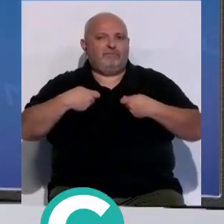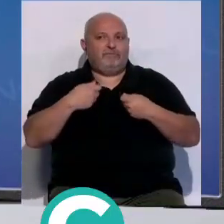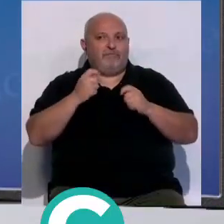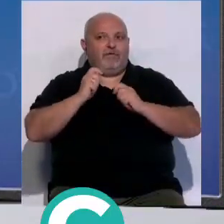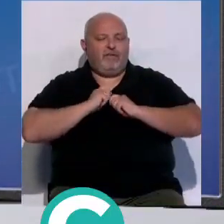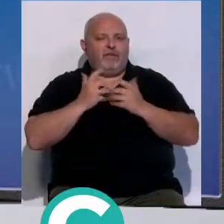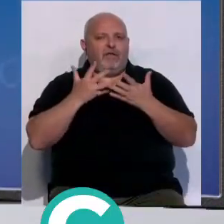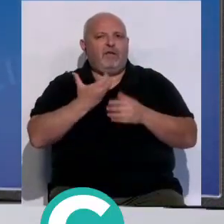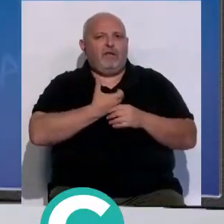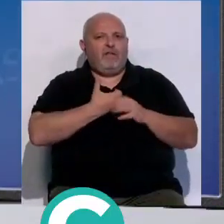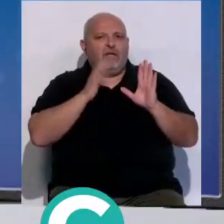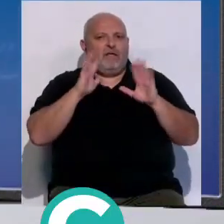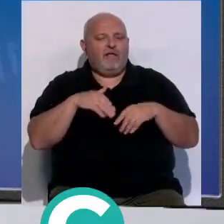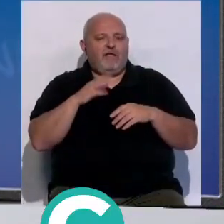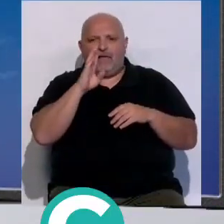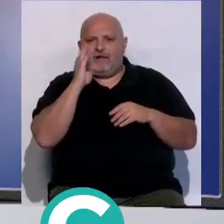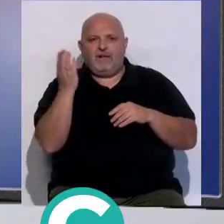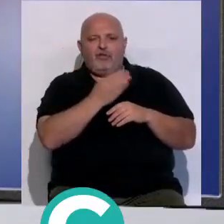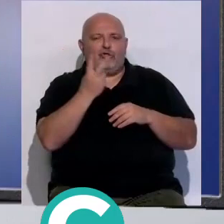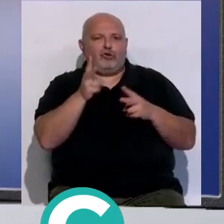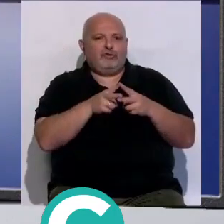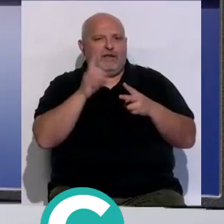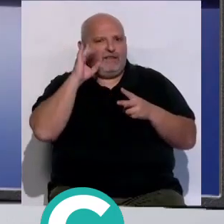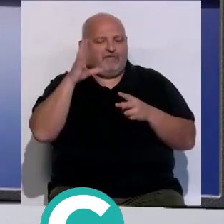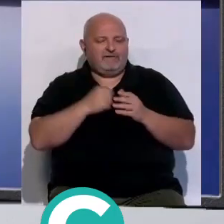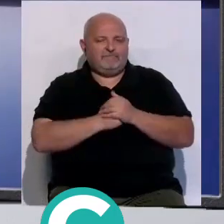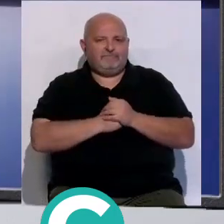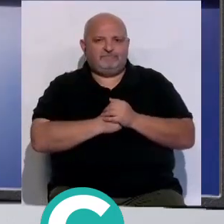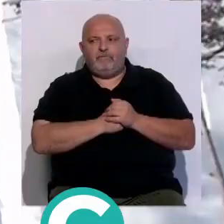ofrece el Ayuntamiento de Cádiz a través de dos iniciativas.